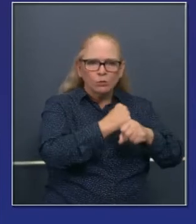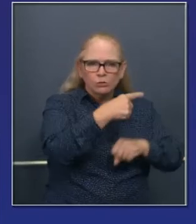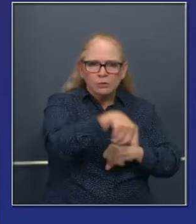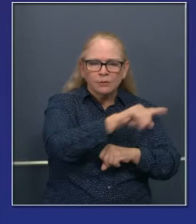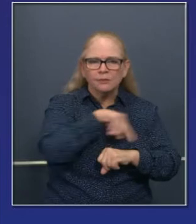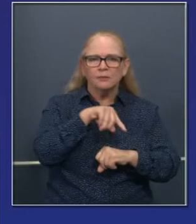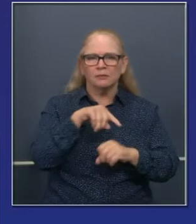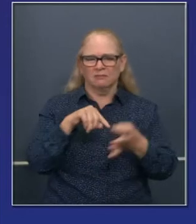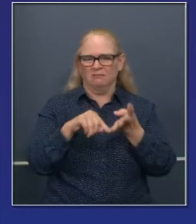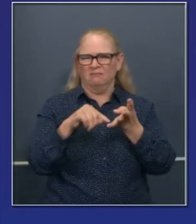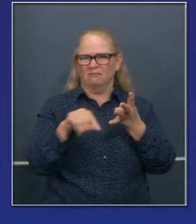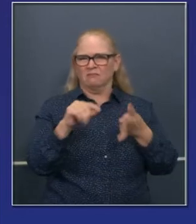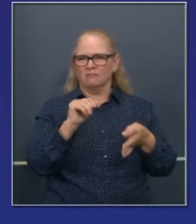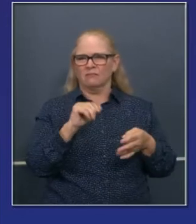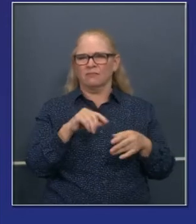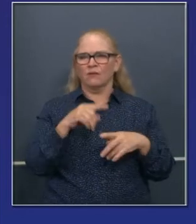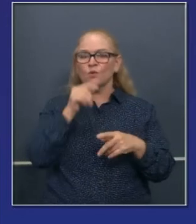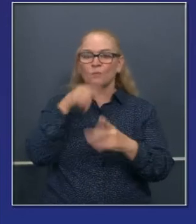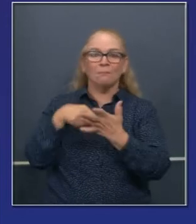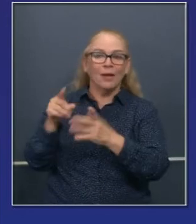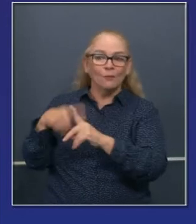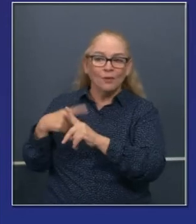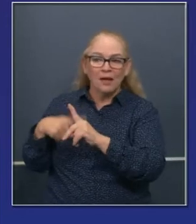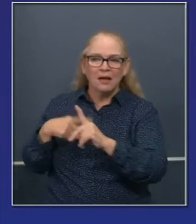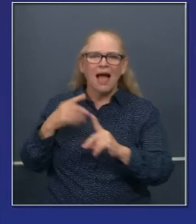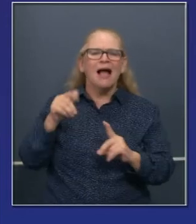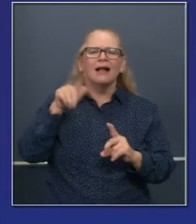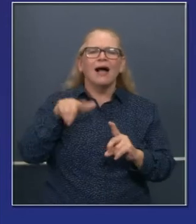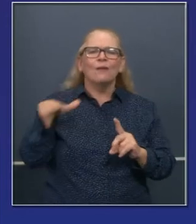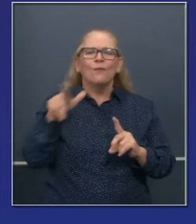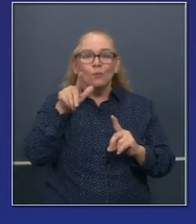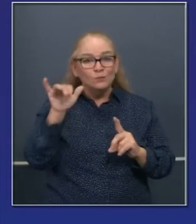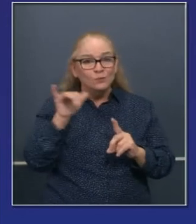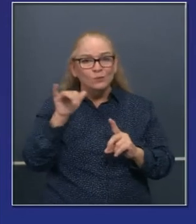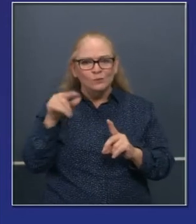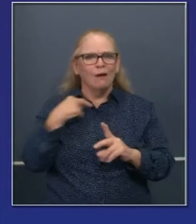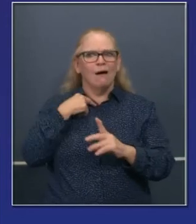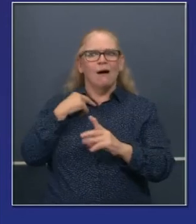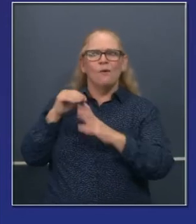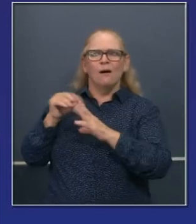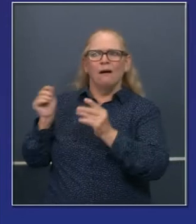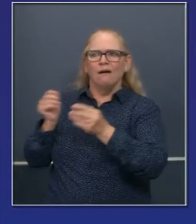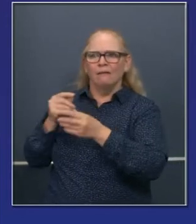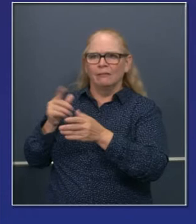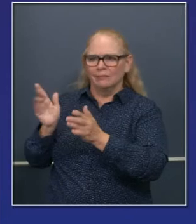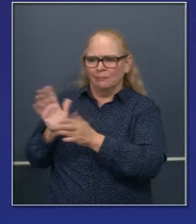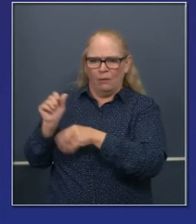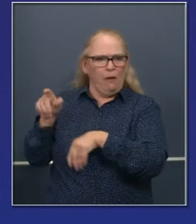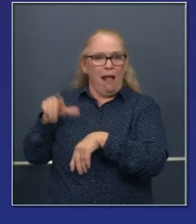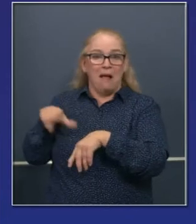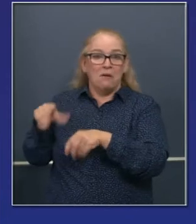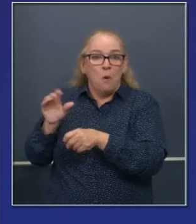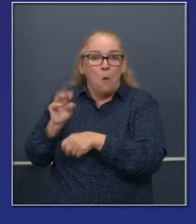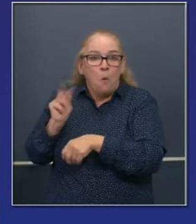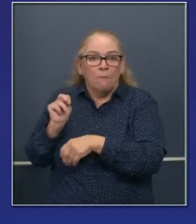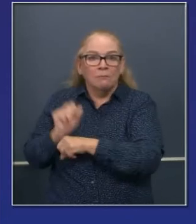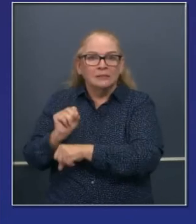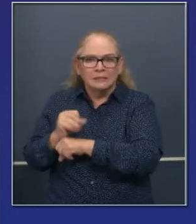y a darle protección a las personas que viven con alquiler, que son muy,